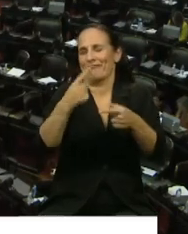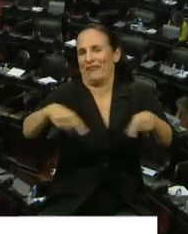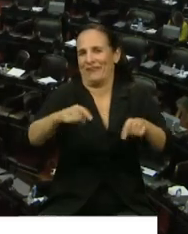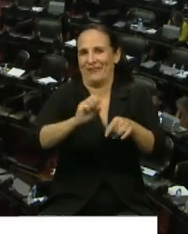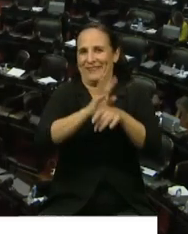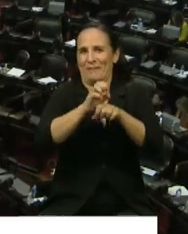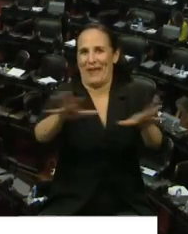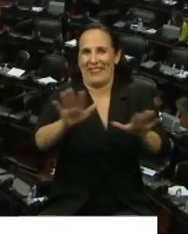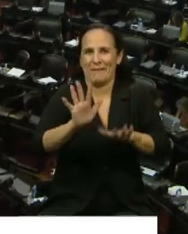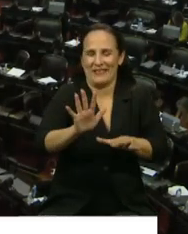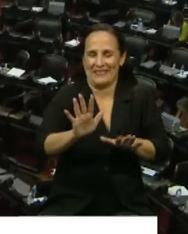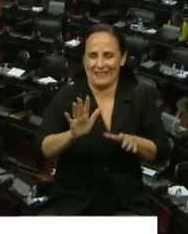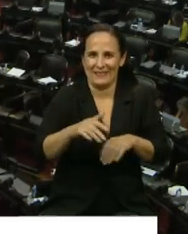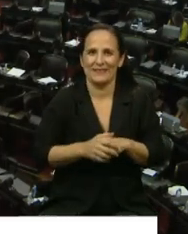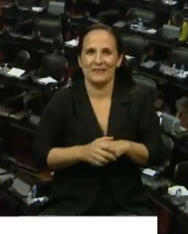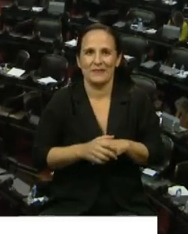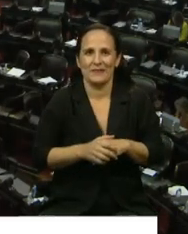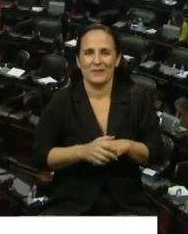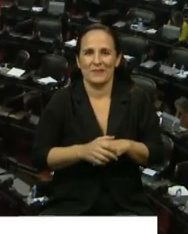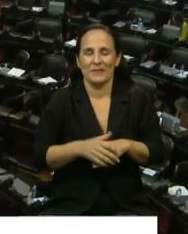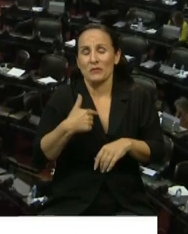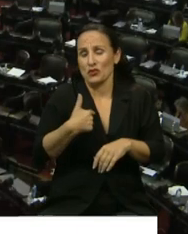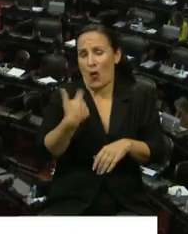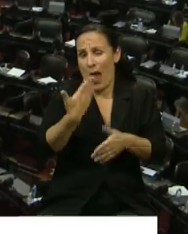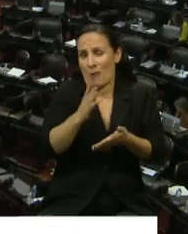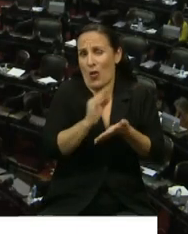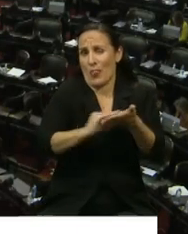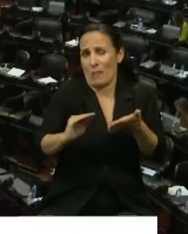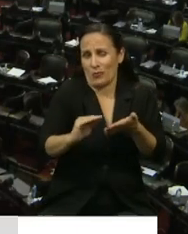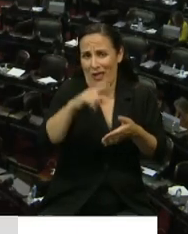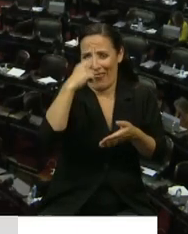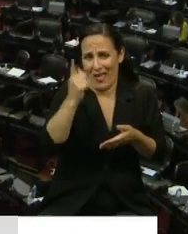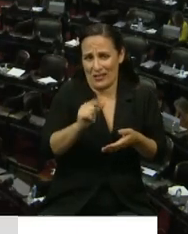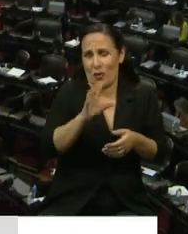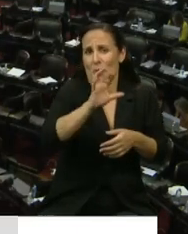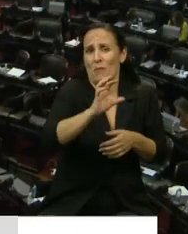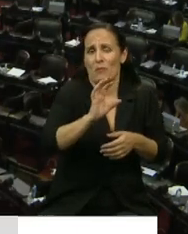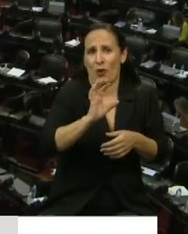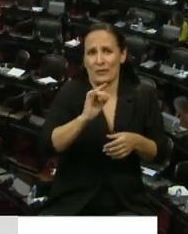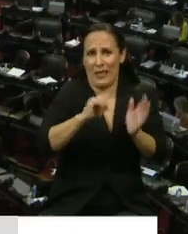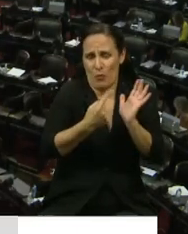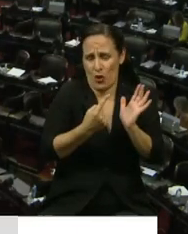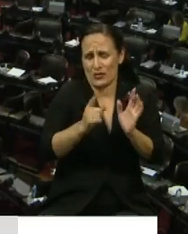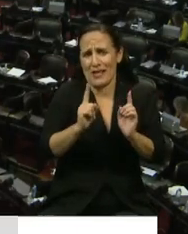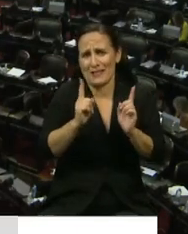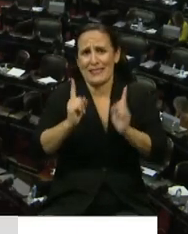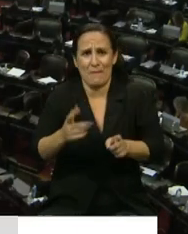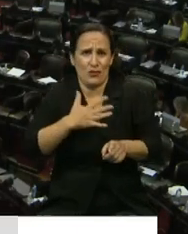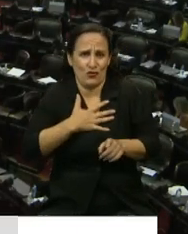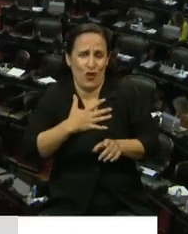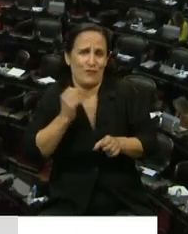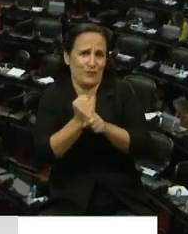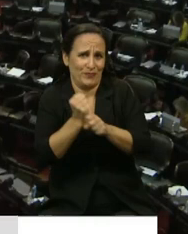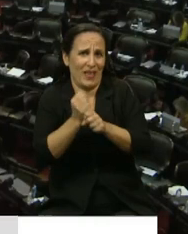Particularmente voy a hablar no solamente como diputada nacional por la provincia de Buenos Aires, sino como personal de salud. Hace 16